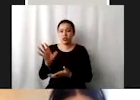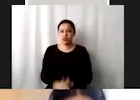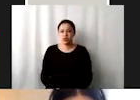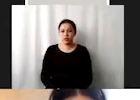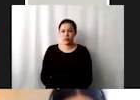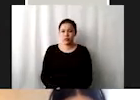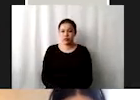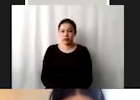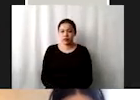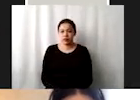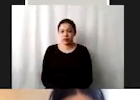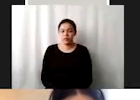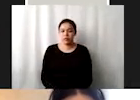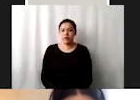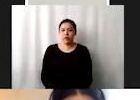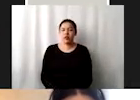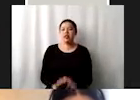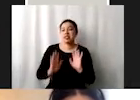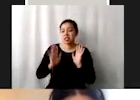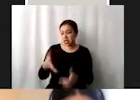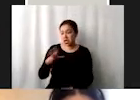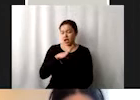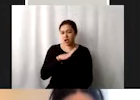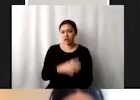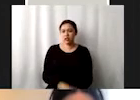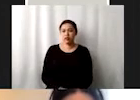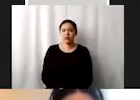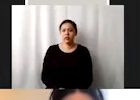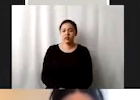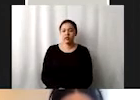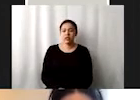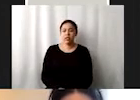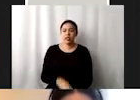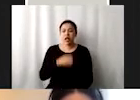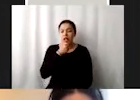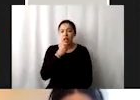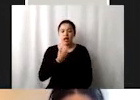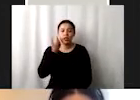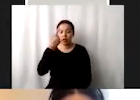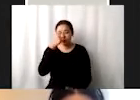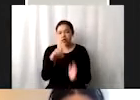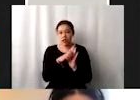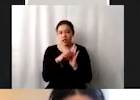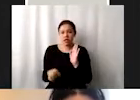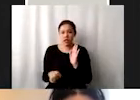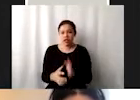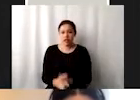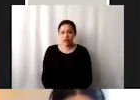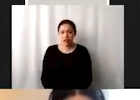Acá nos dicen que ya tenemos si quieren abrir el micrófono para ejemplificarnos un poquito.